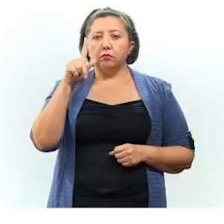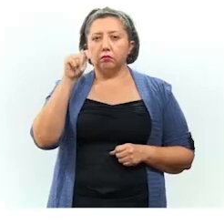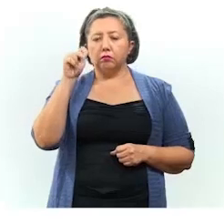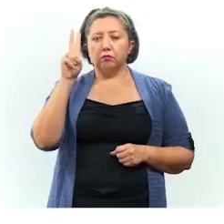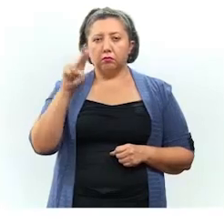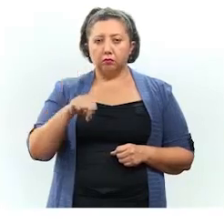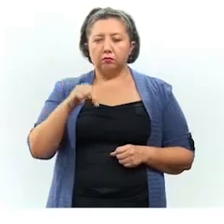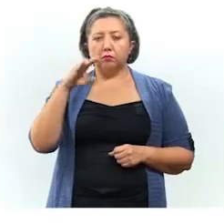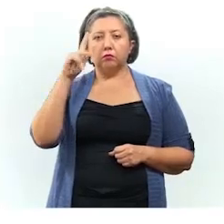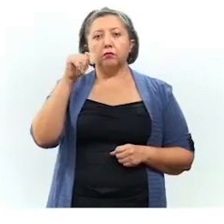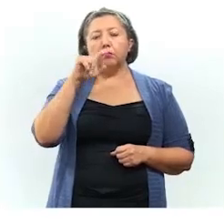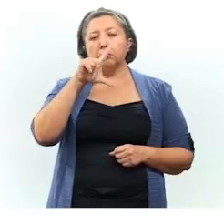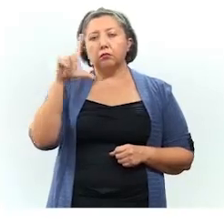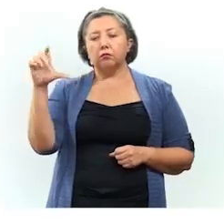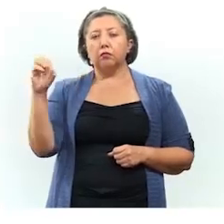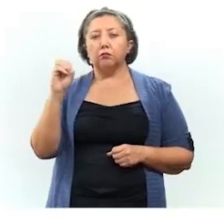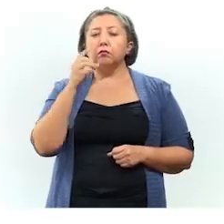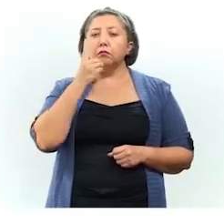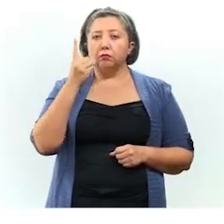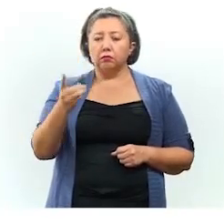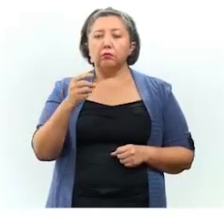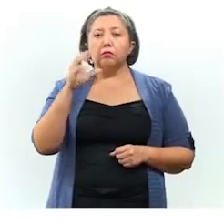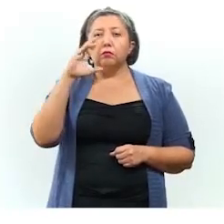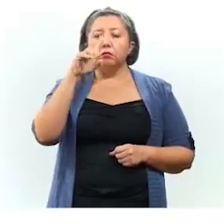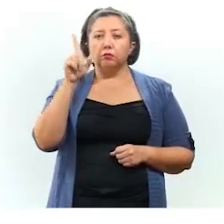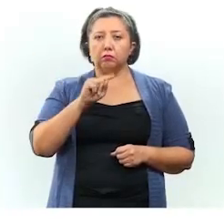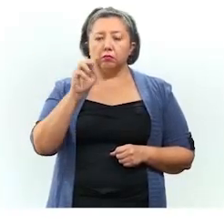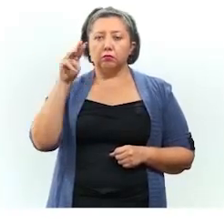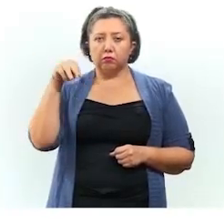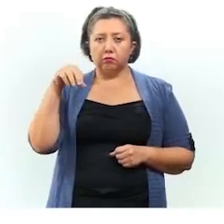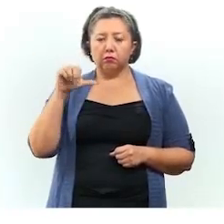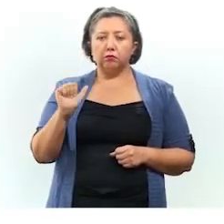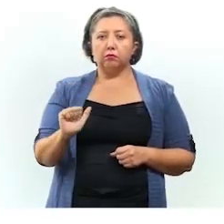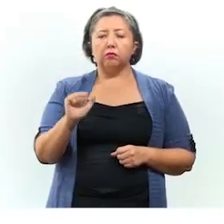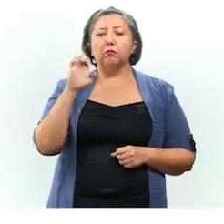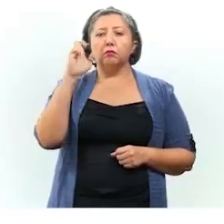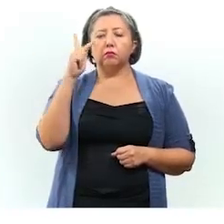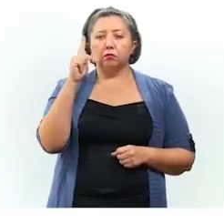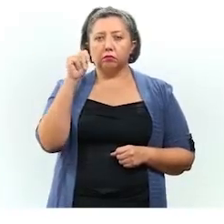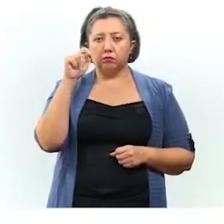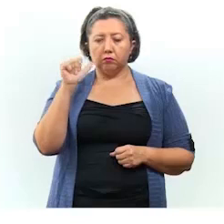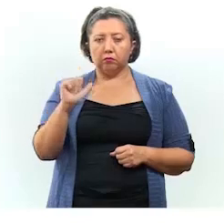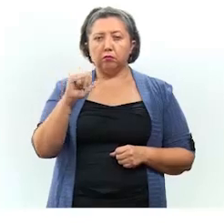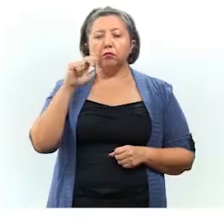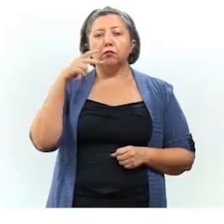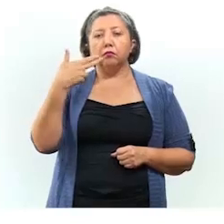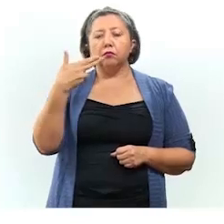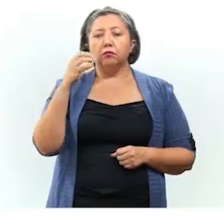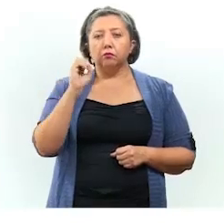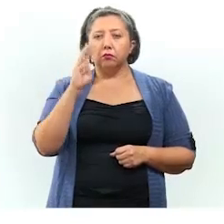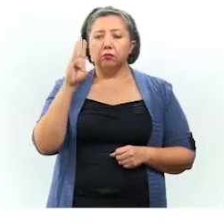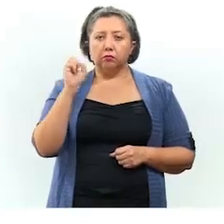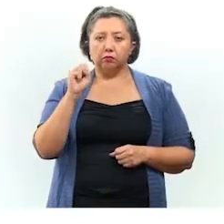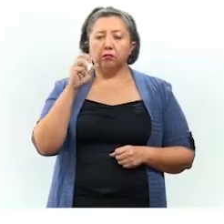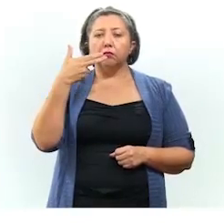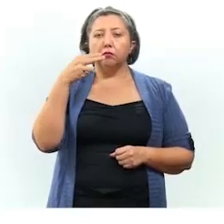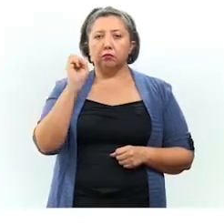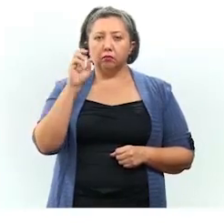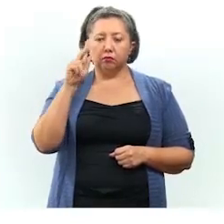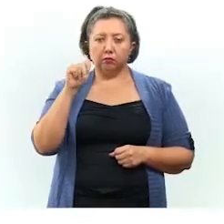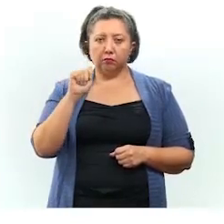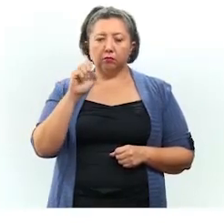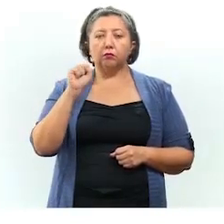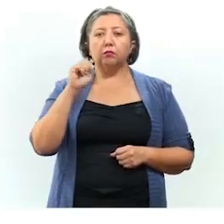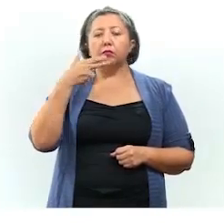Celestum, Cenotillo, Chichimilá, Cusamá, Tzitzantum, Espita, Jocobá, Jomún, Jují